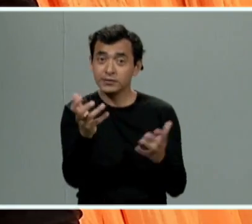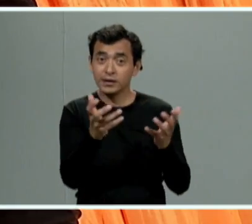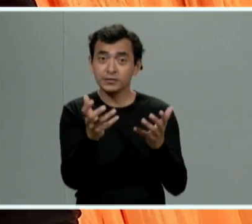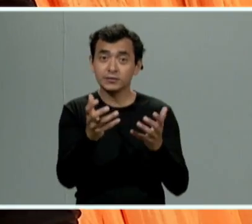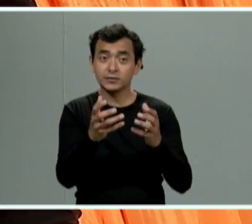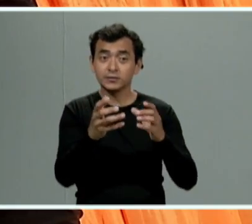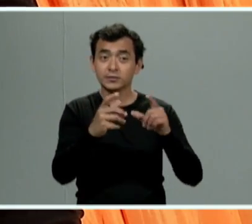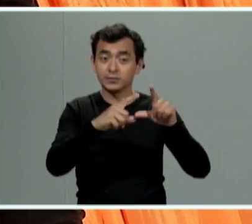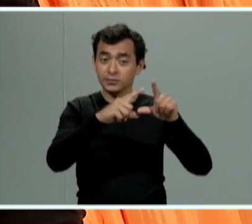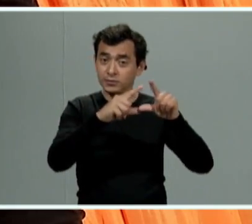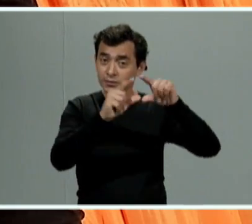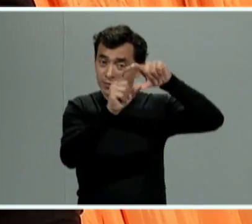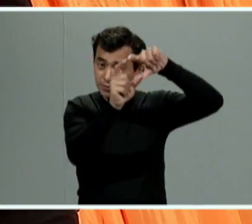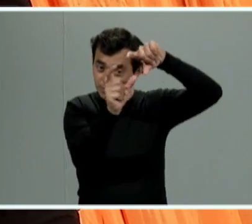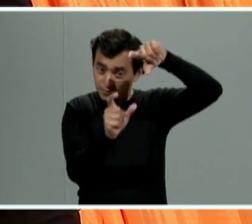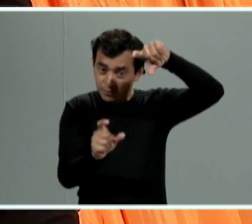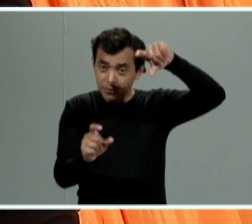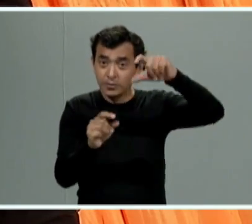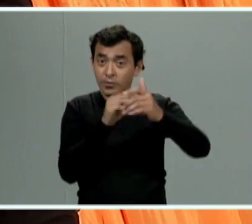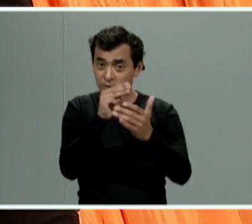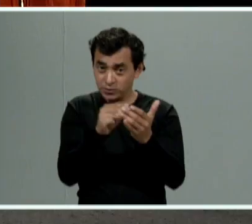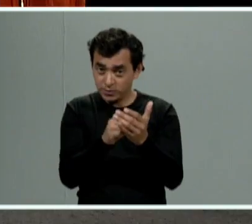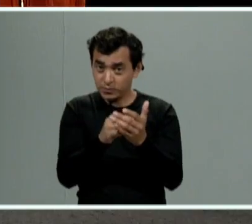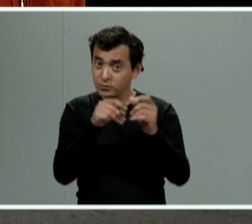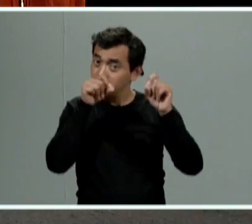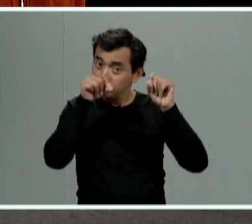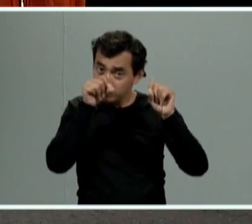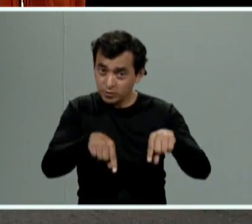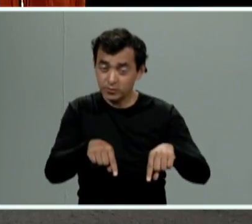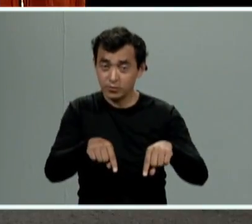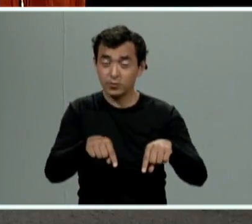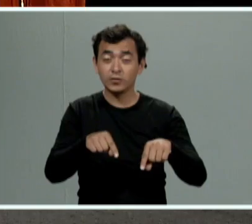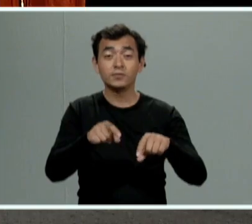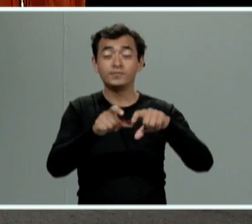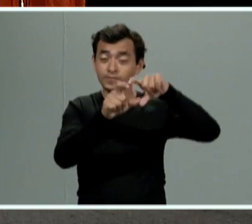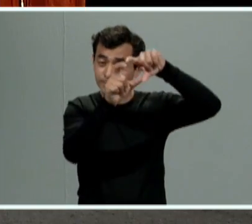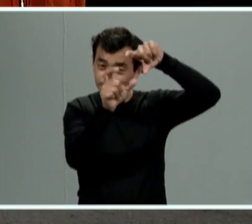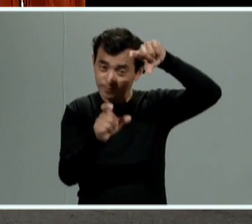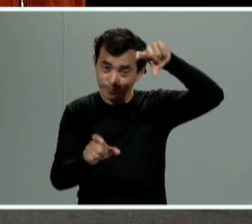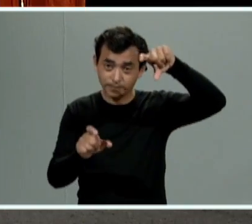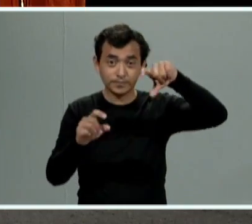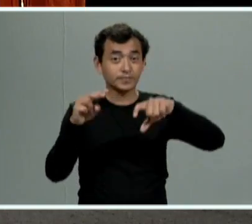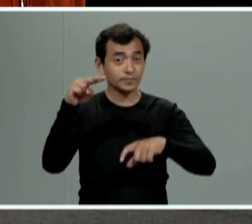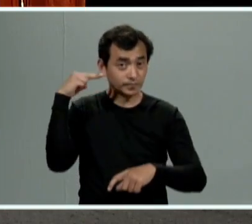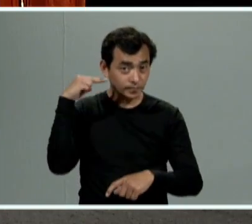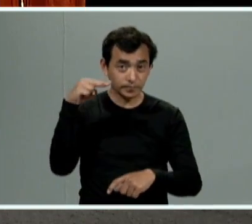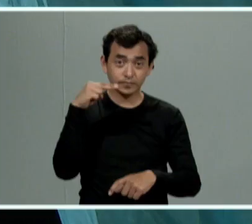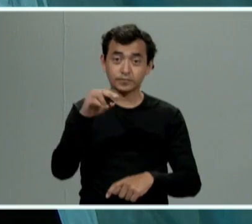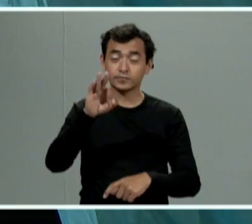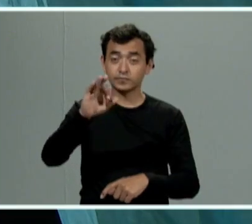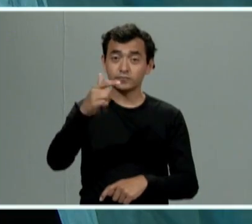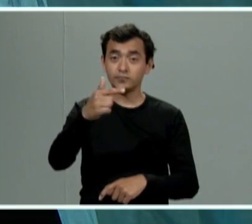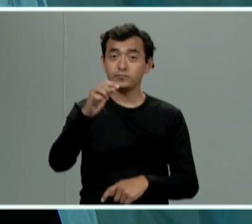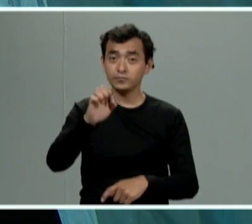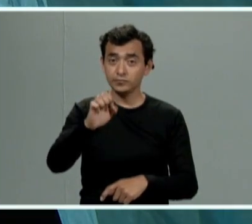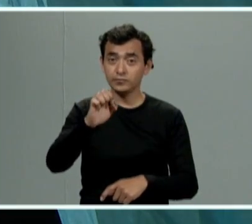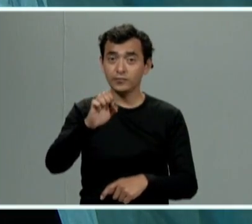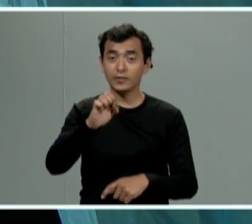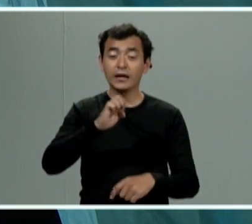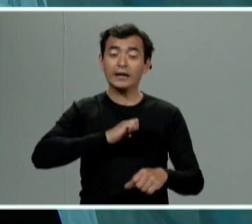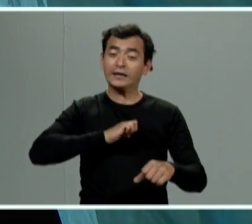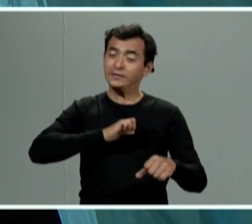resto de los municipios es lo mismo se tiene que acudir a nivel estado de veracruz la fiscalía general del estado cuenta con fiscalías